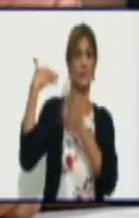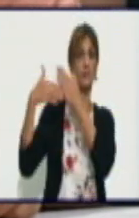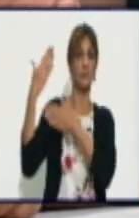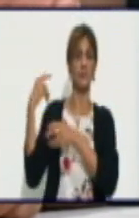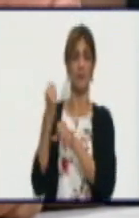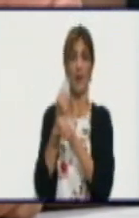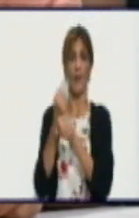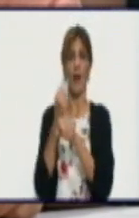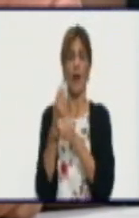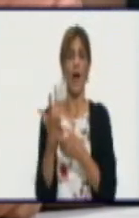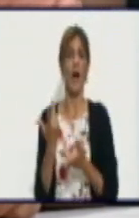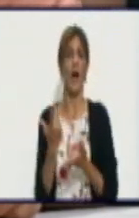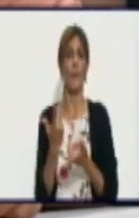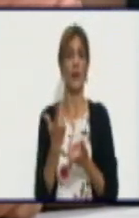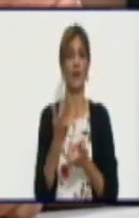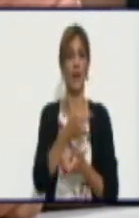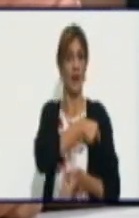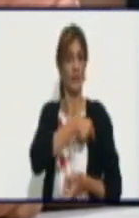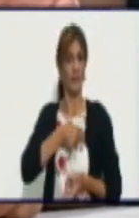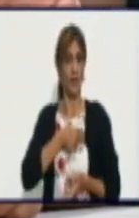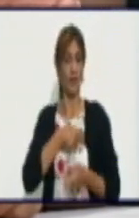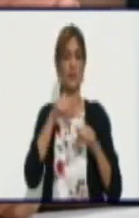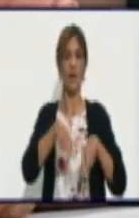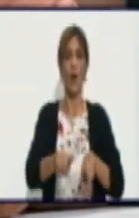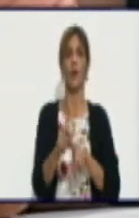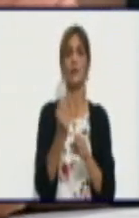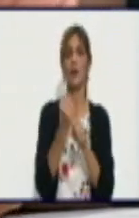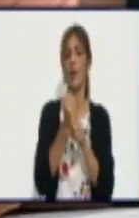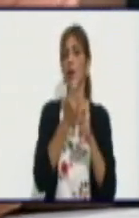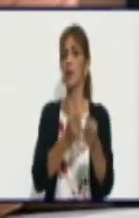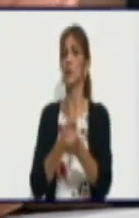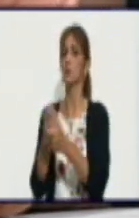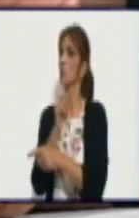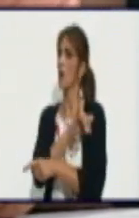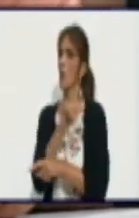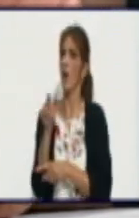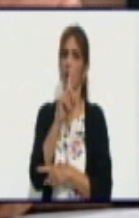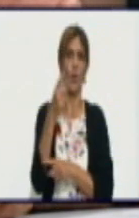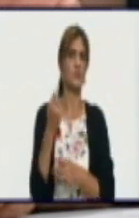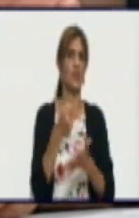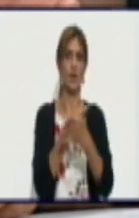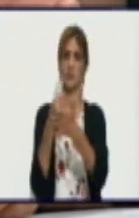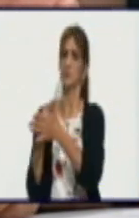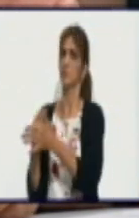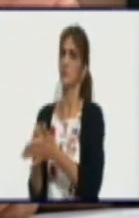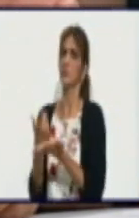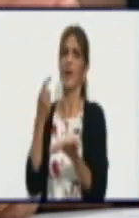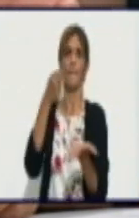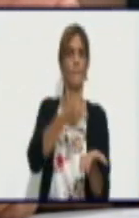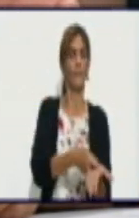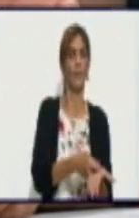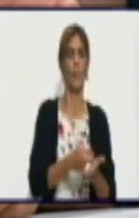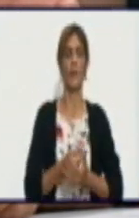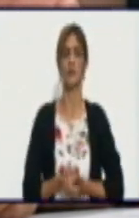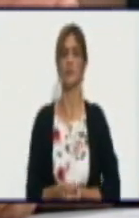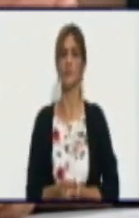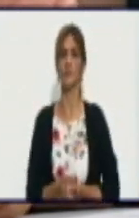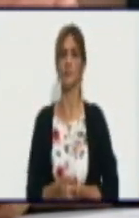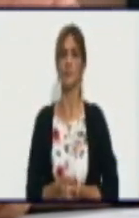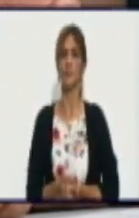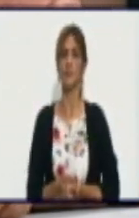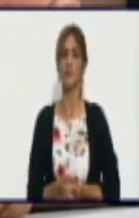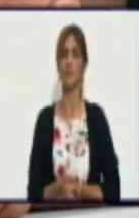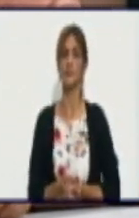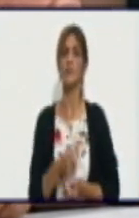producción de alimentos, no se les exige garantía y se les otorga el crédito. Se reconoce el fondo de garantía creado por las